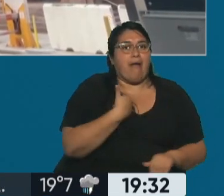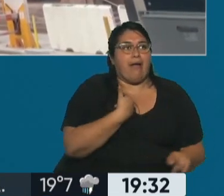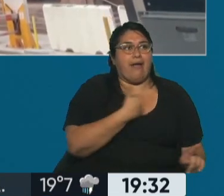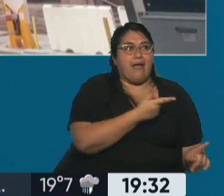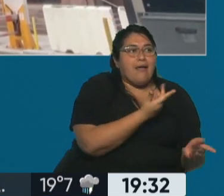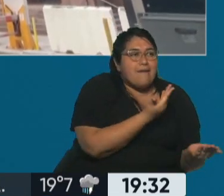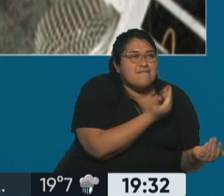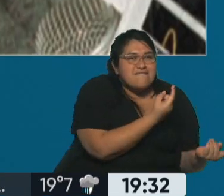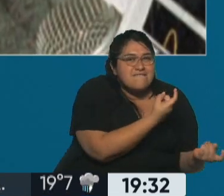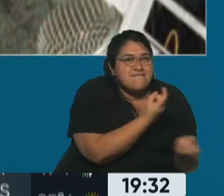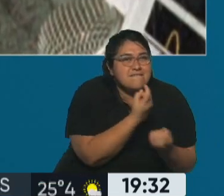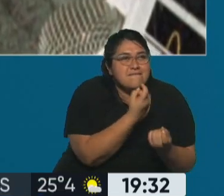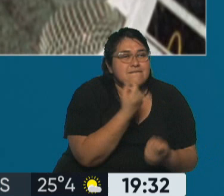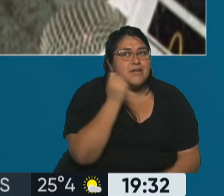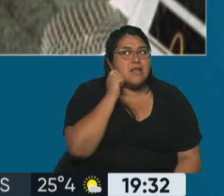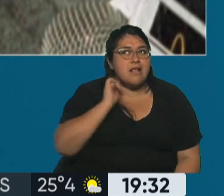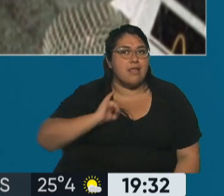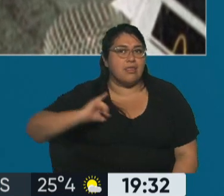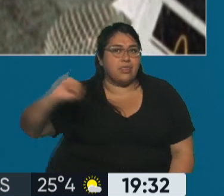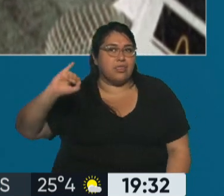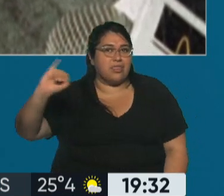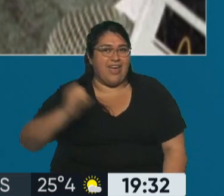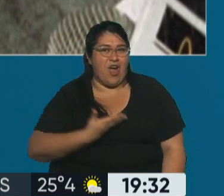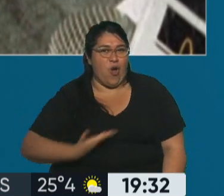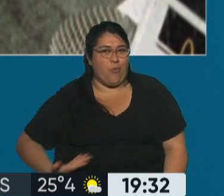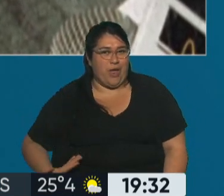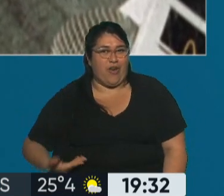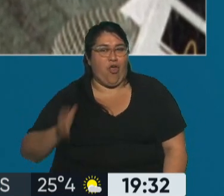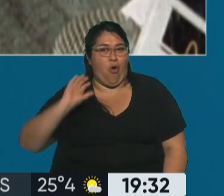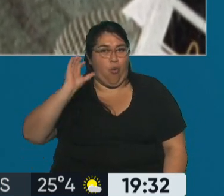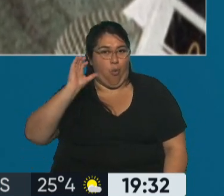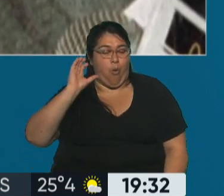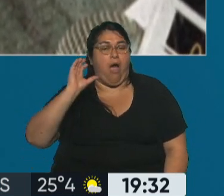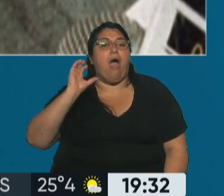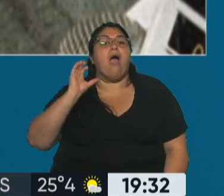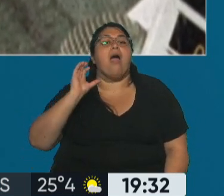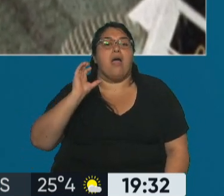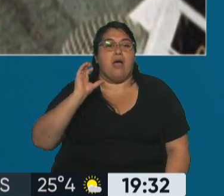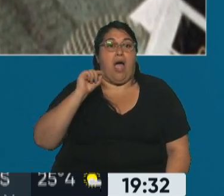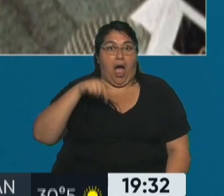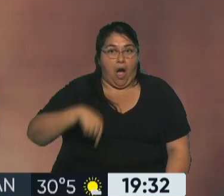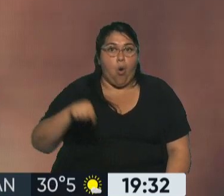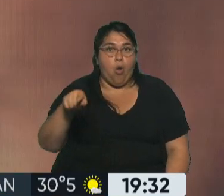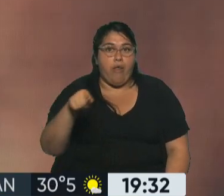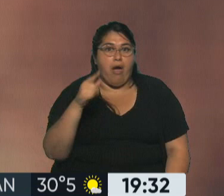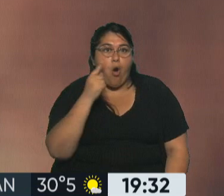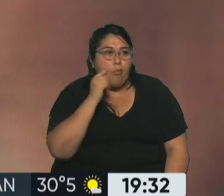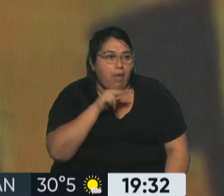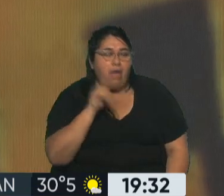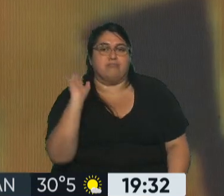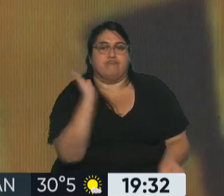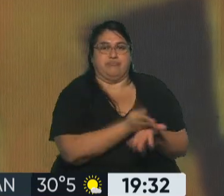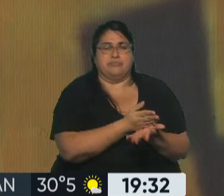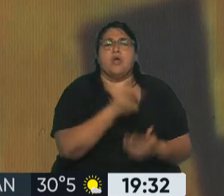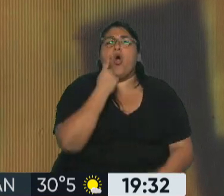hablando de Estados Unidos como un enemigo. Bueno, especialistas dicen 25 años. ¿Cuál es el nombre del señor? Manuel